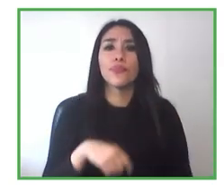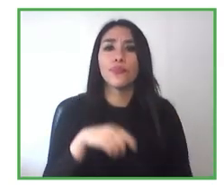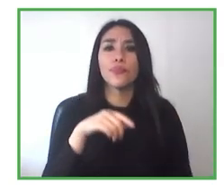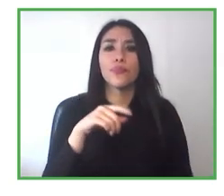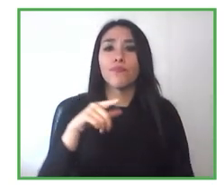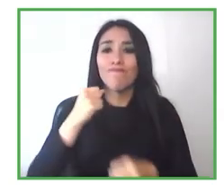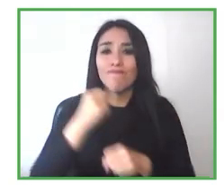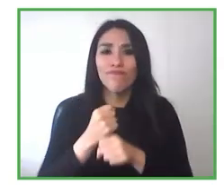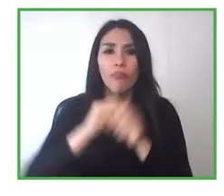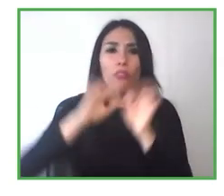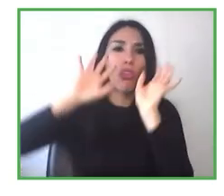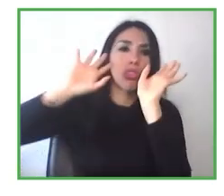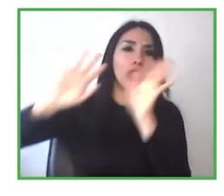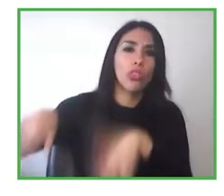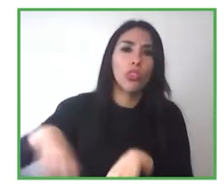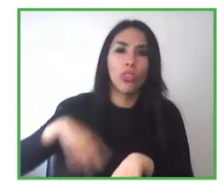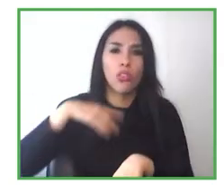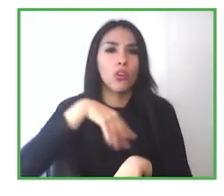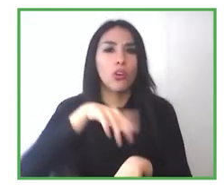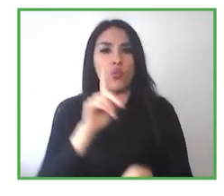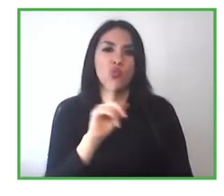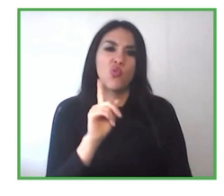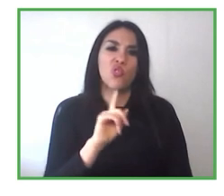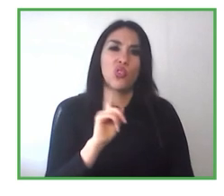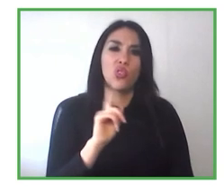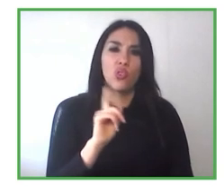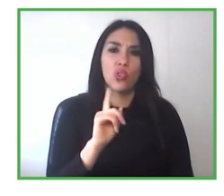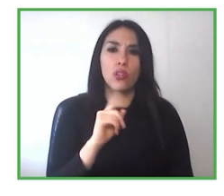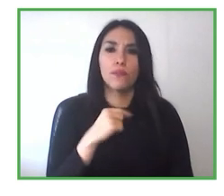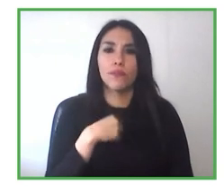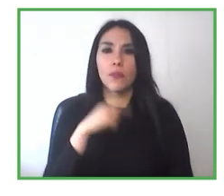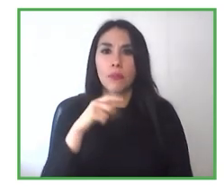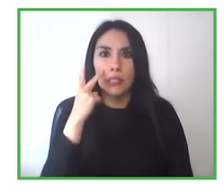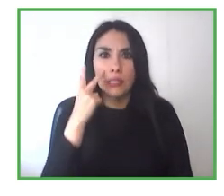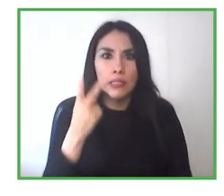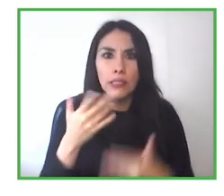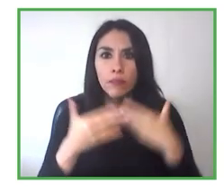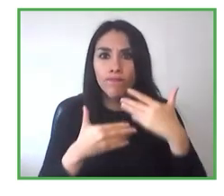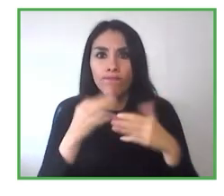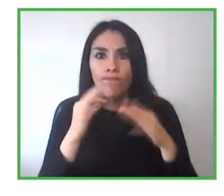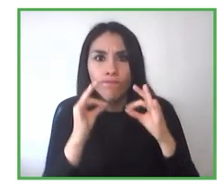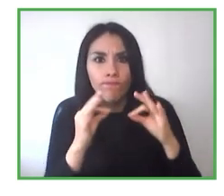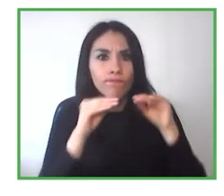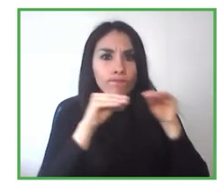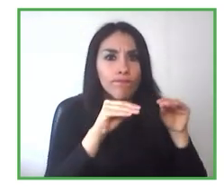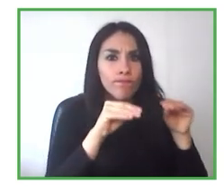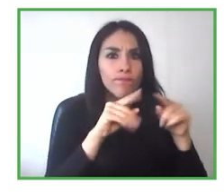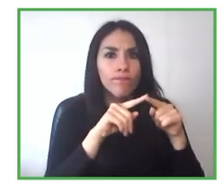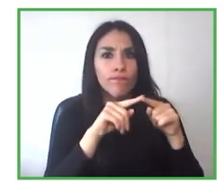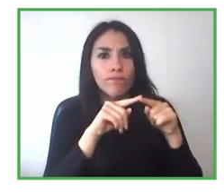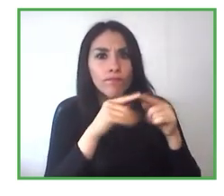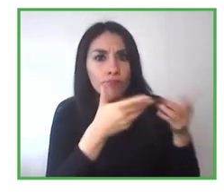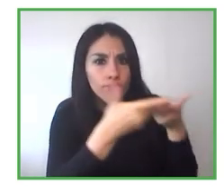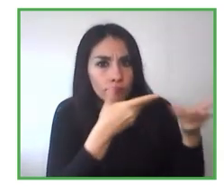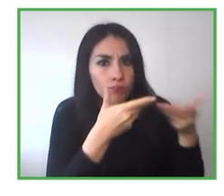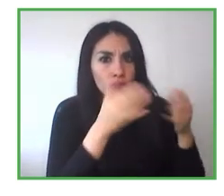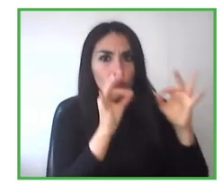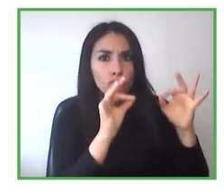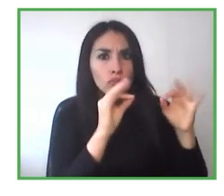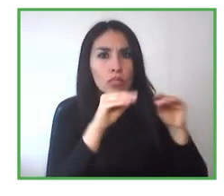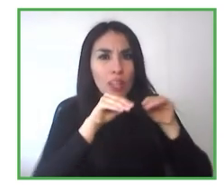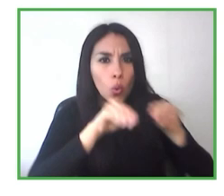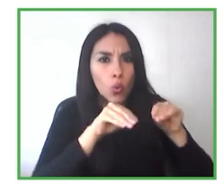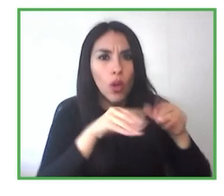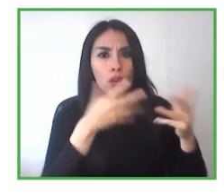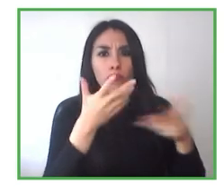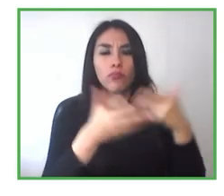guiar, de acompañar, y de capacitar, en no caer en esas malas prácticas, porque por algo hay una